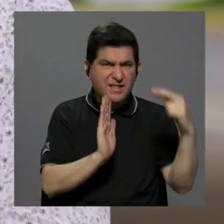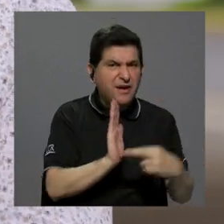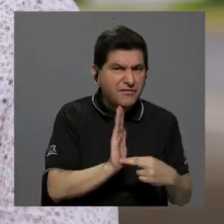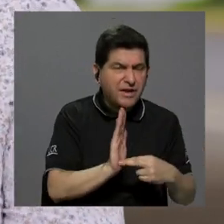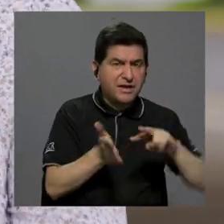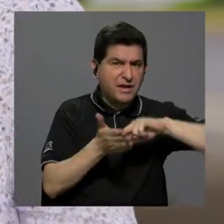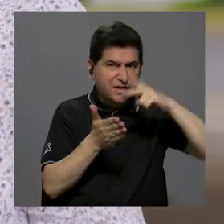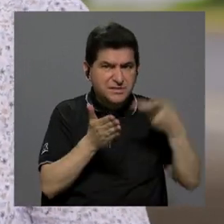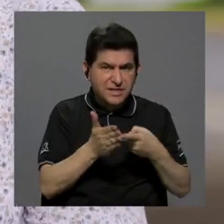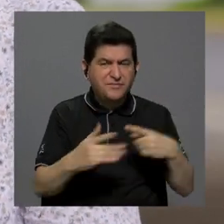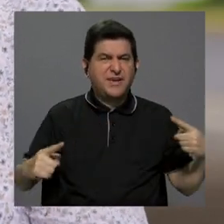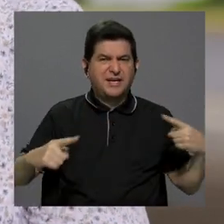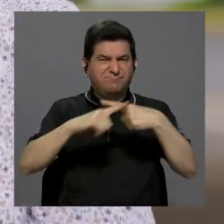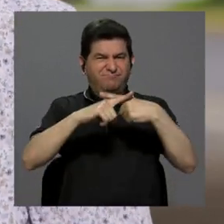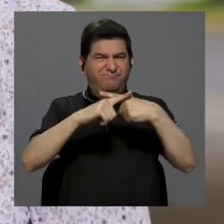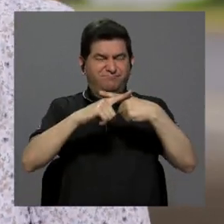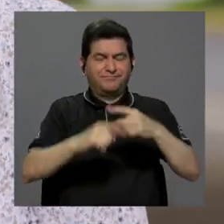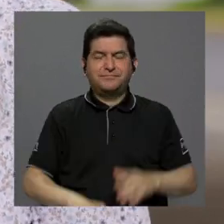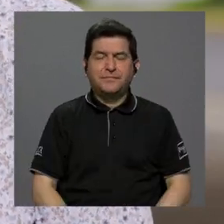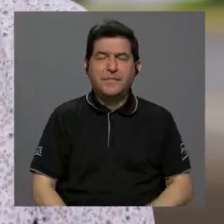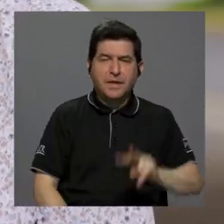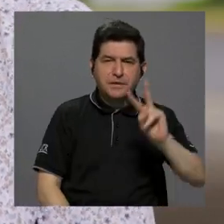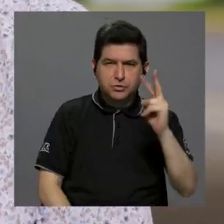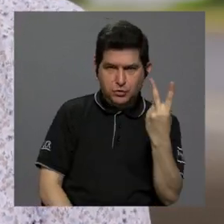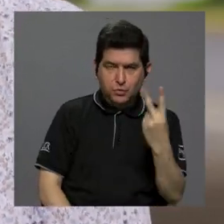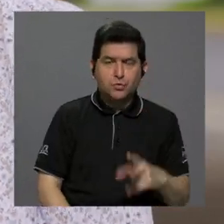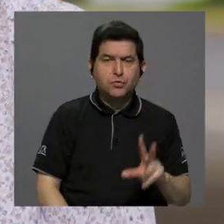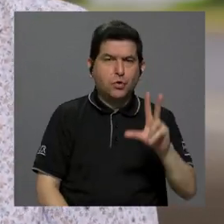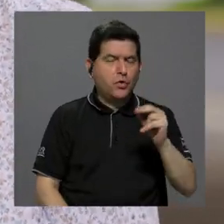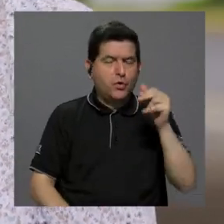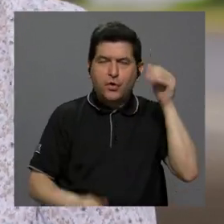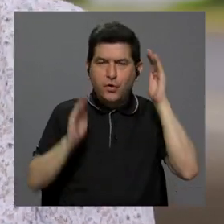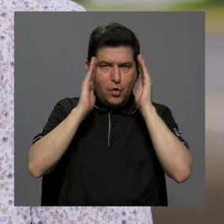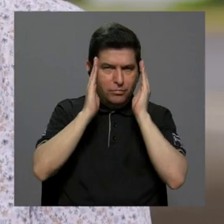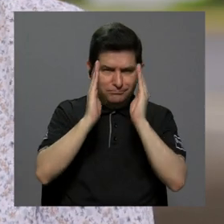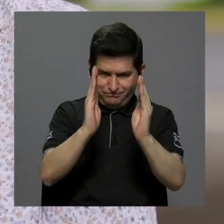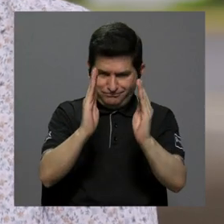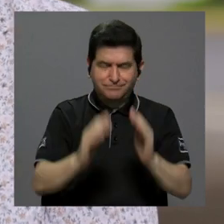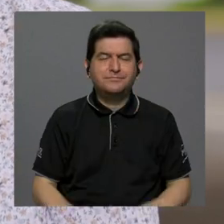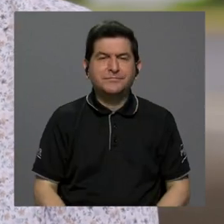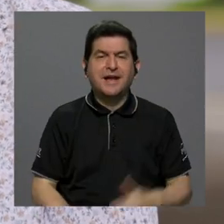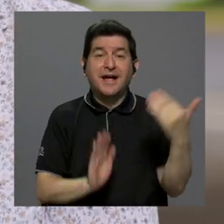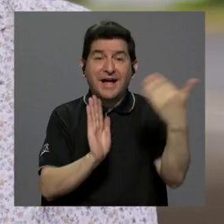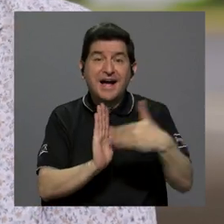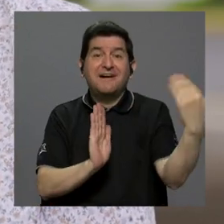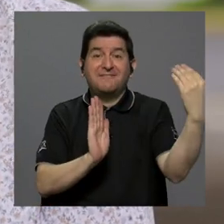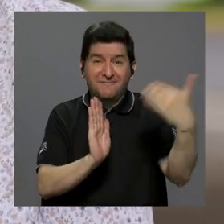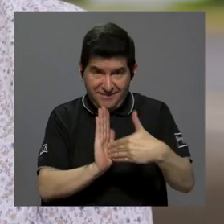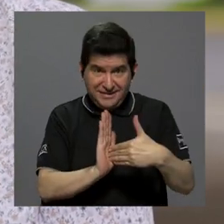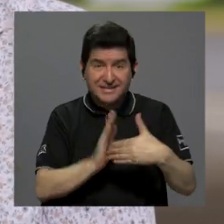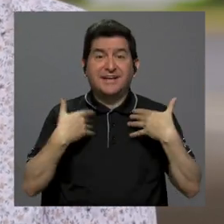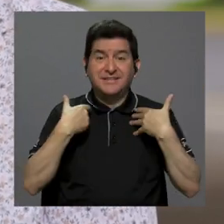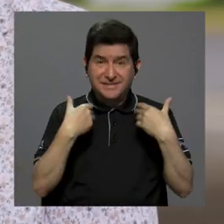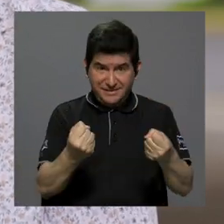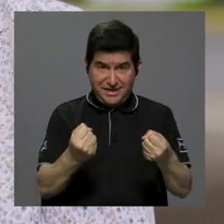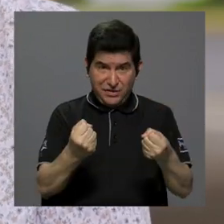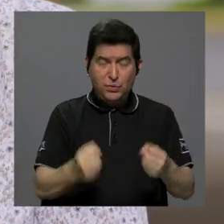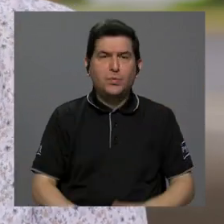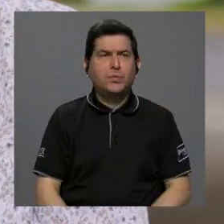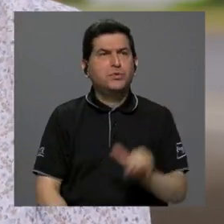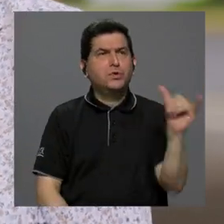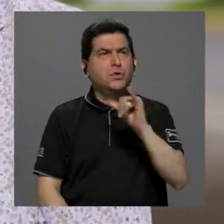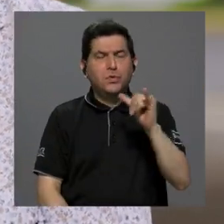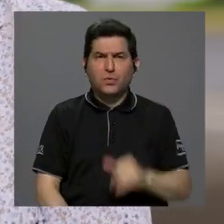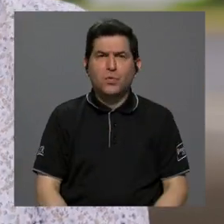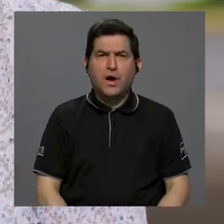ahí va a ser la regla, lo cual implica ahí un choque. Y en segundo lugar, no toma en cuenta las afectaciones a